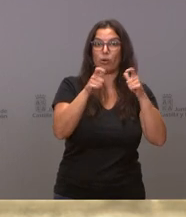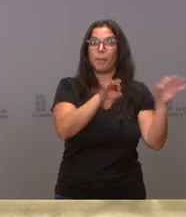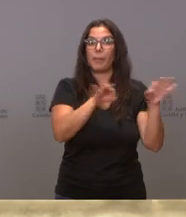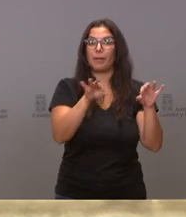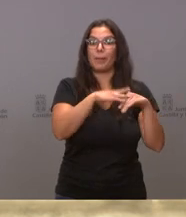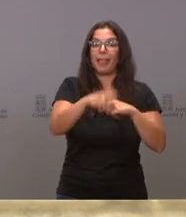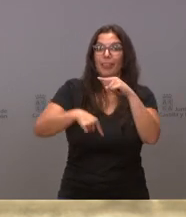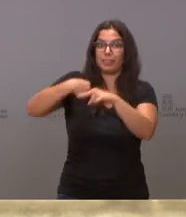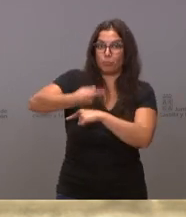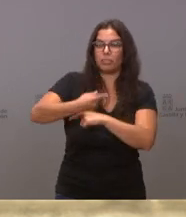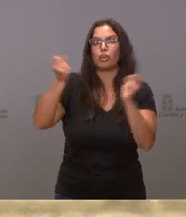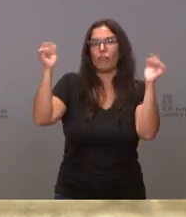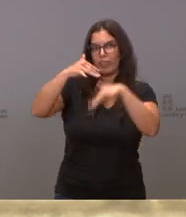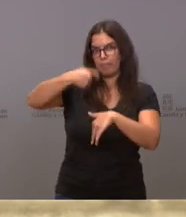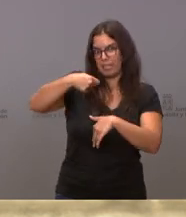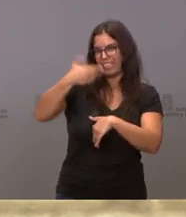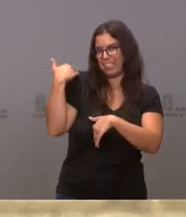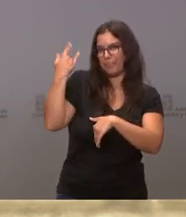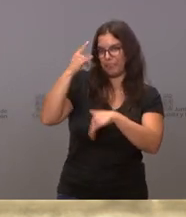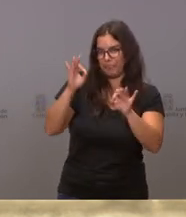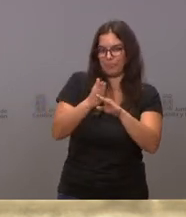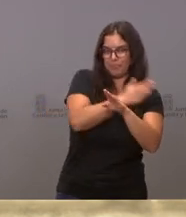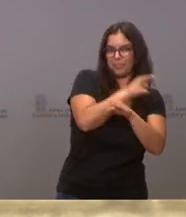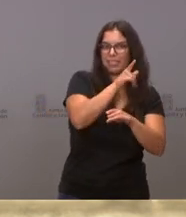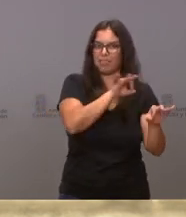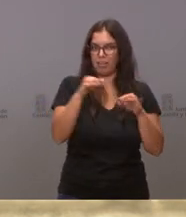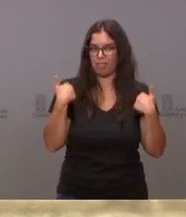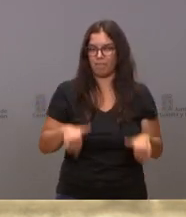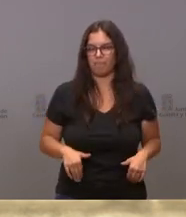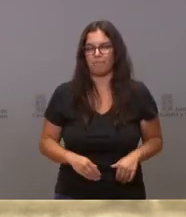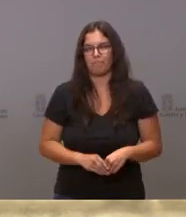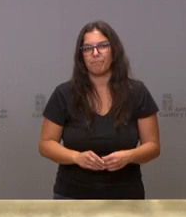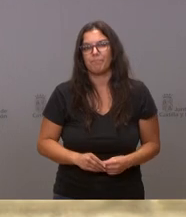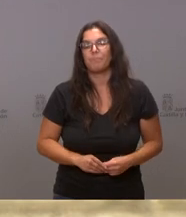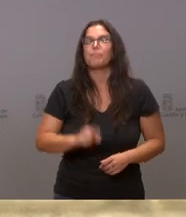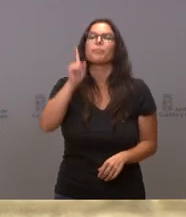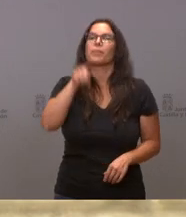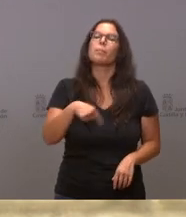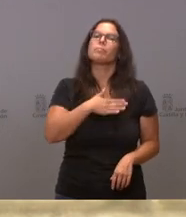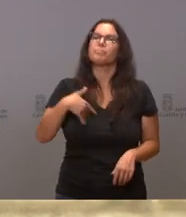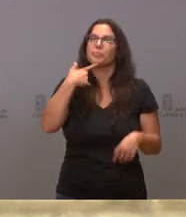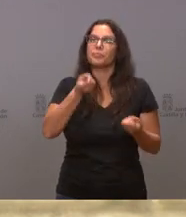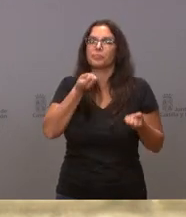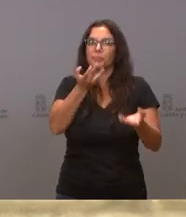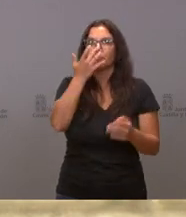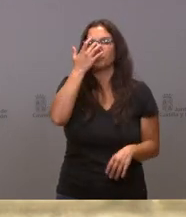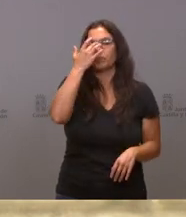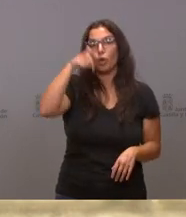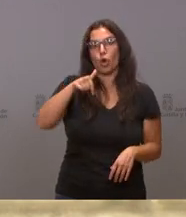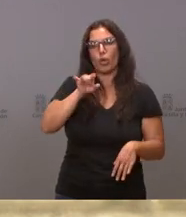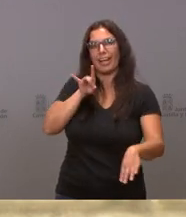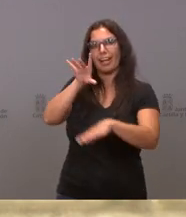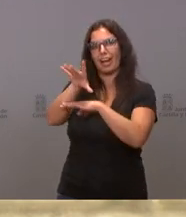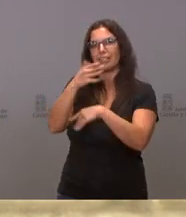la conferencia de presidentes. También quiero comunicarles que he solicitado hoy por carta